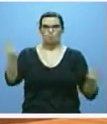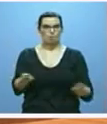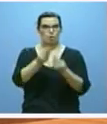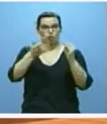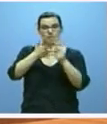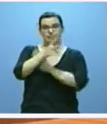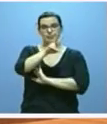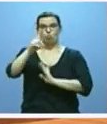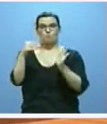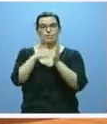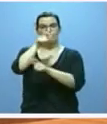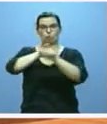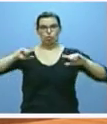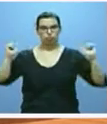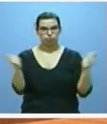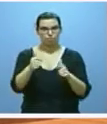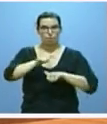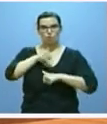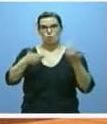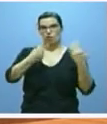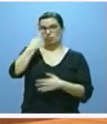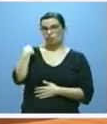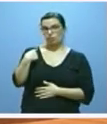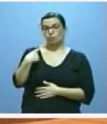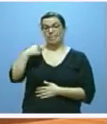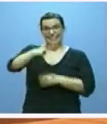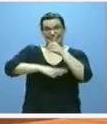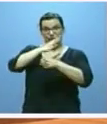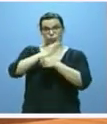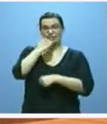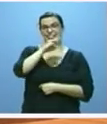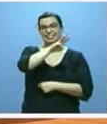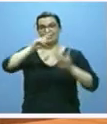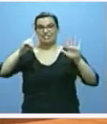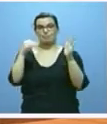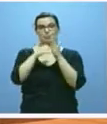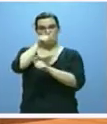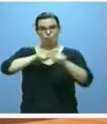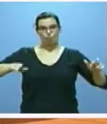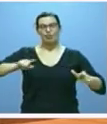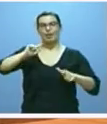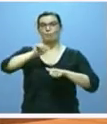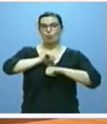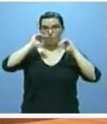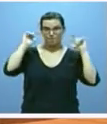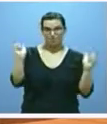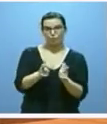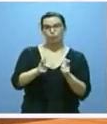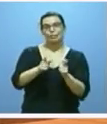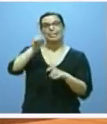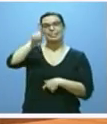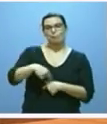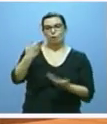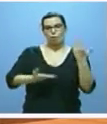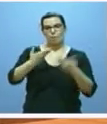año, son casi 36.000 parados menos en lo que va de legislatura y son casi 80.000 parados menos que en 2013,